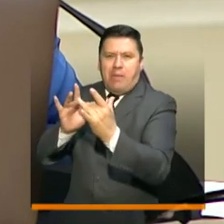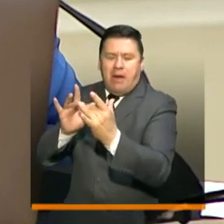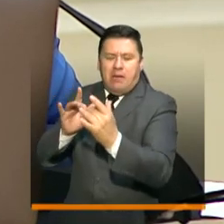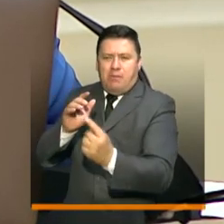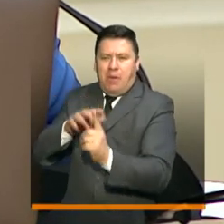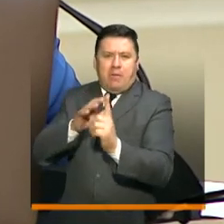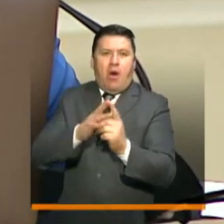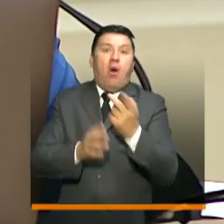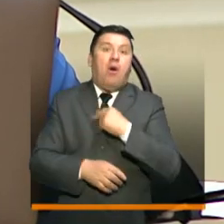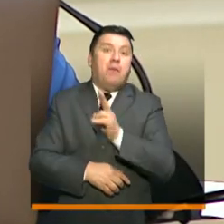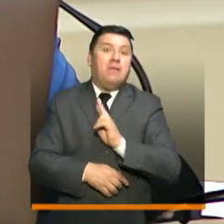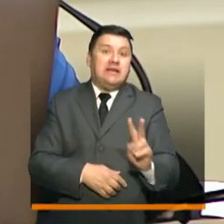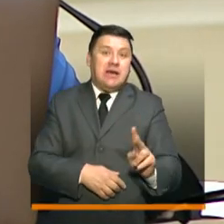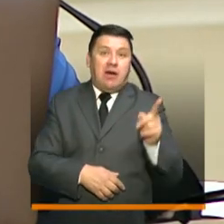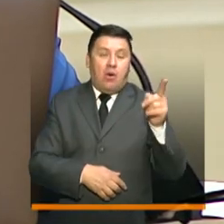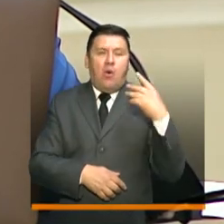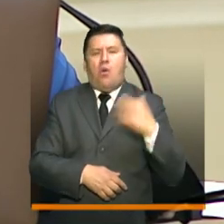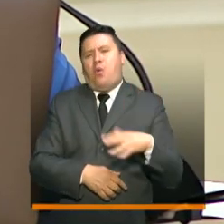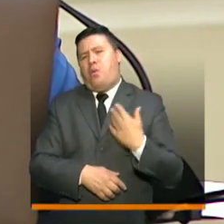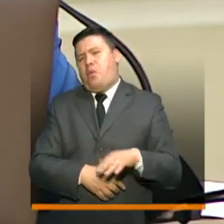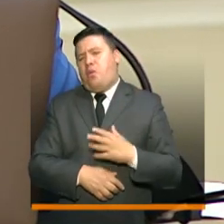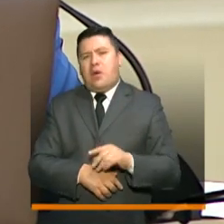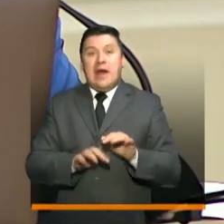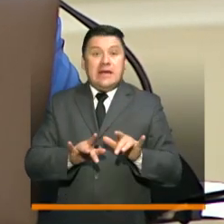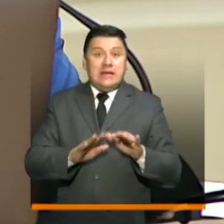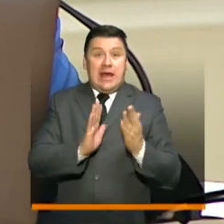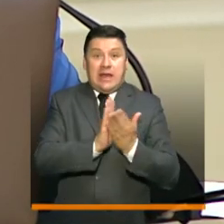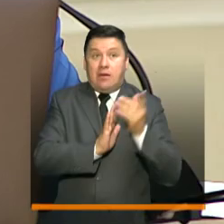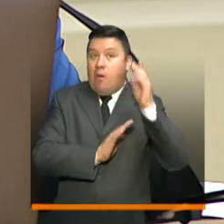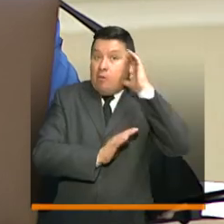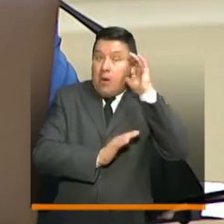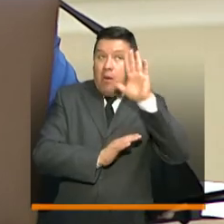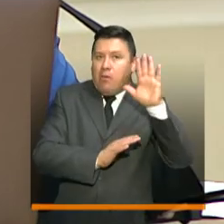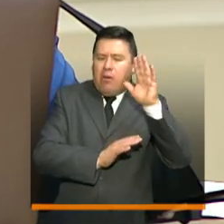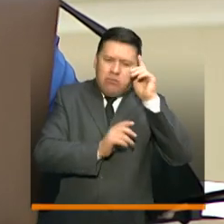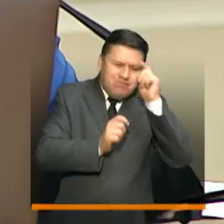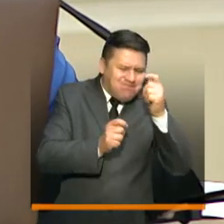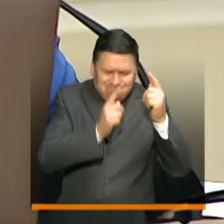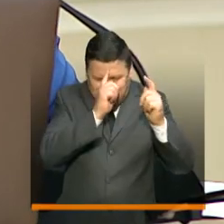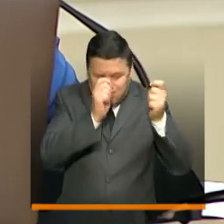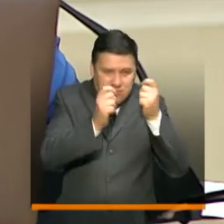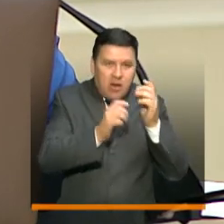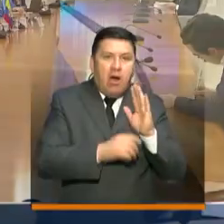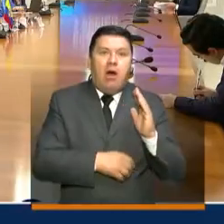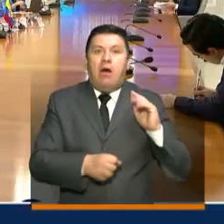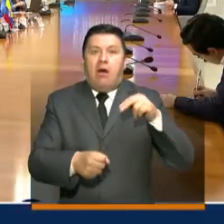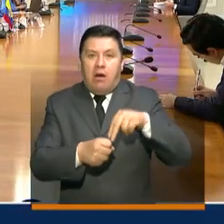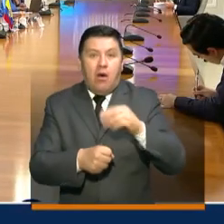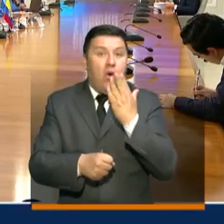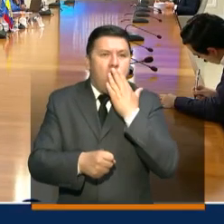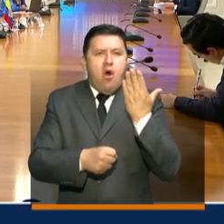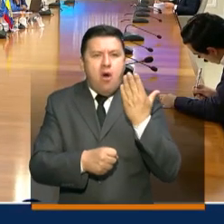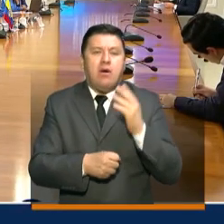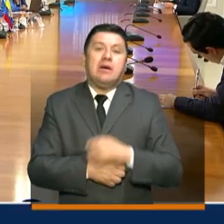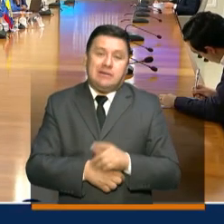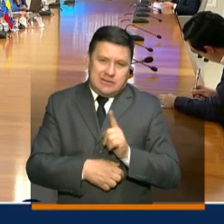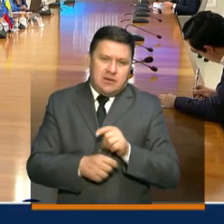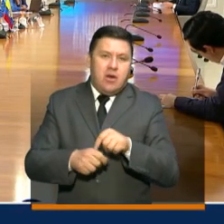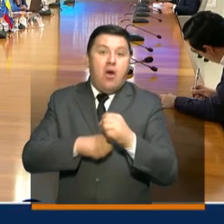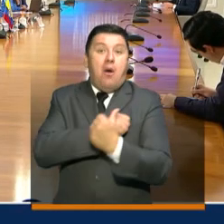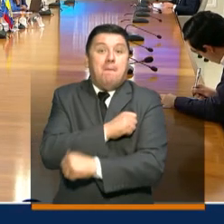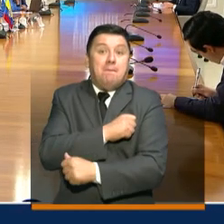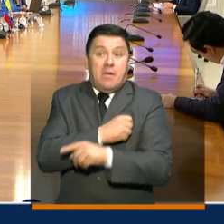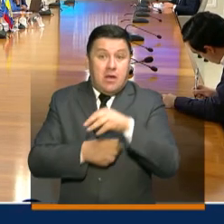el trabajo del Bichada, donde están haciendo un esfuerzo tanto la Secretaría de Educación como las comunidades indígenas y claramente el caso de